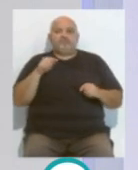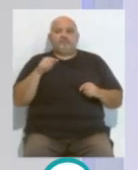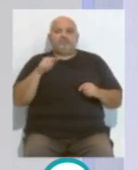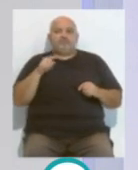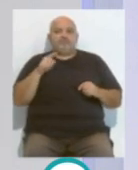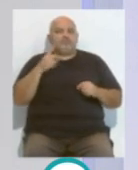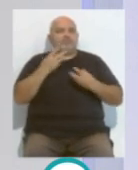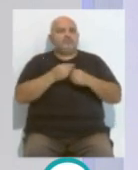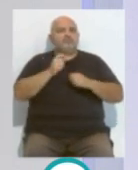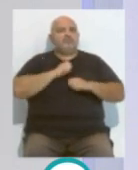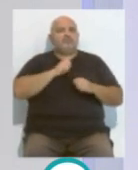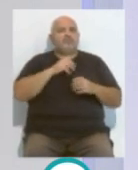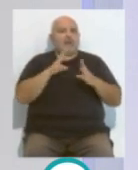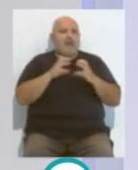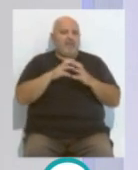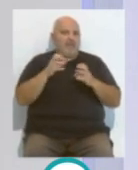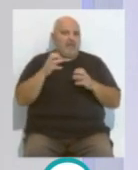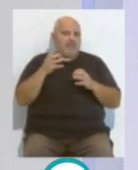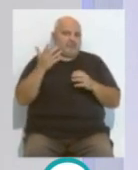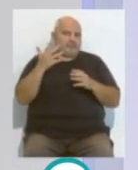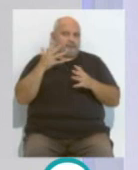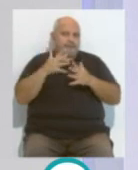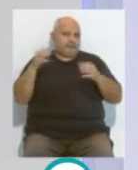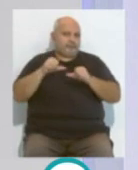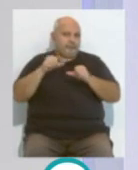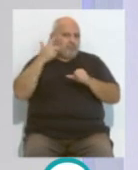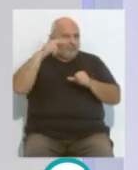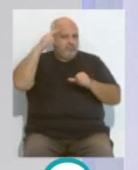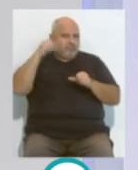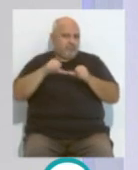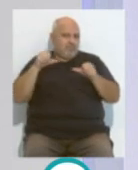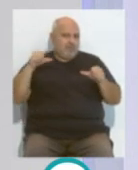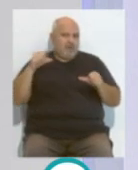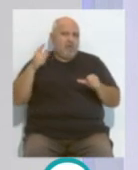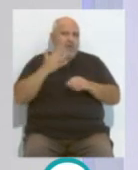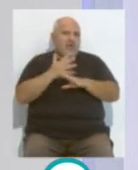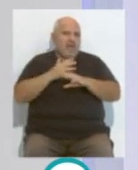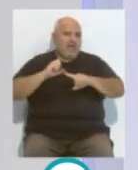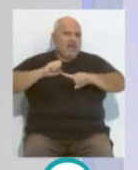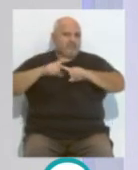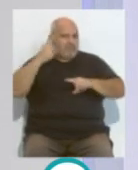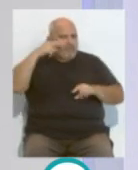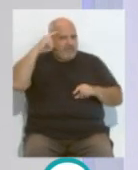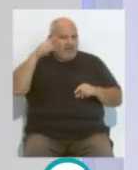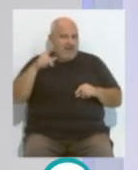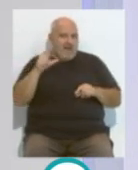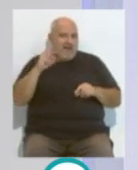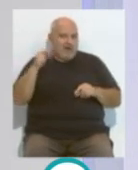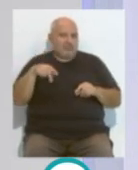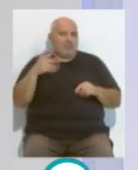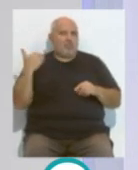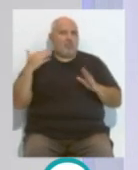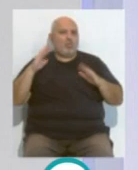de hecho, viene con grandes referencias, al menos creo que es lo que todos sabemos, que es un gran jugador. Lo hemos visto